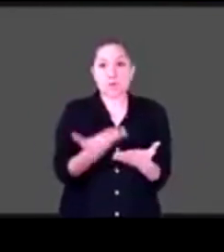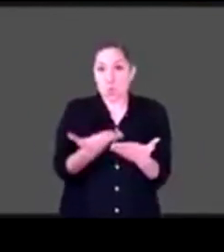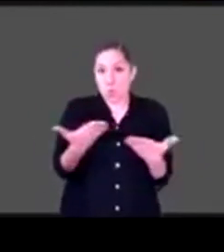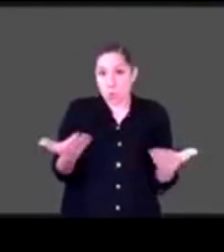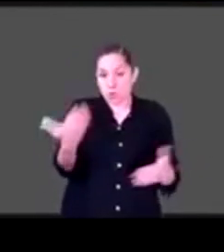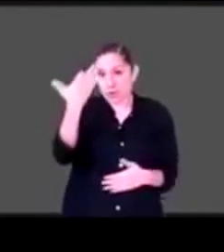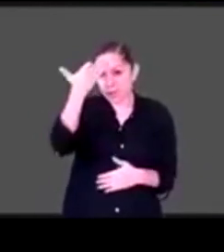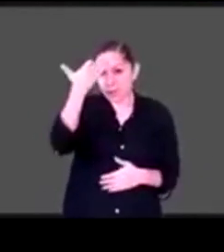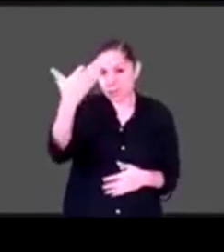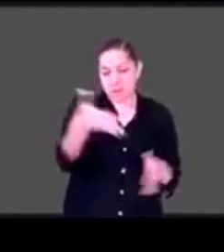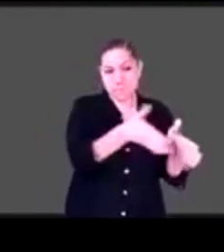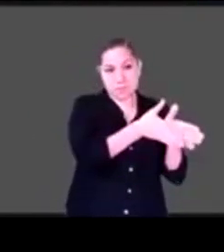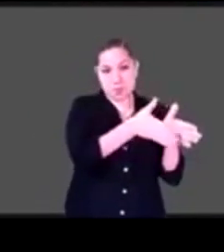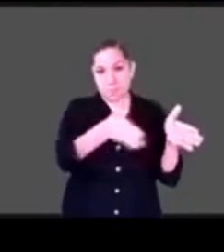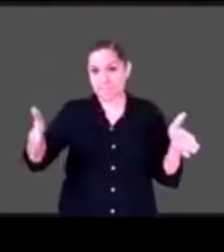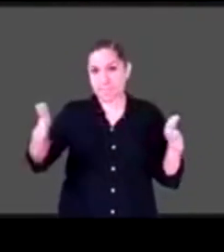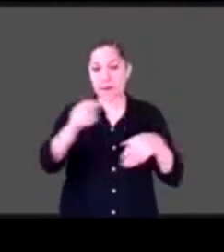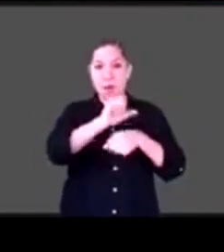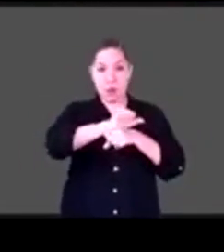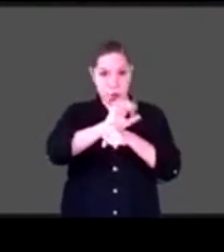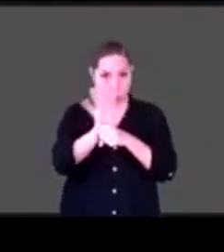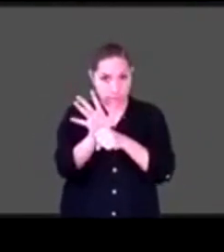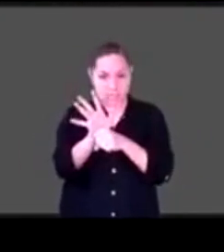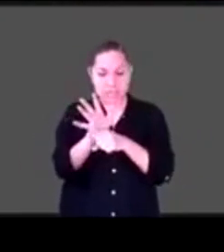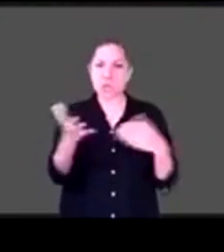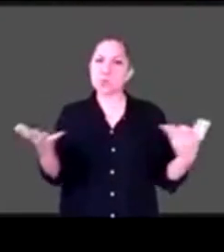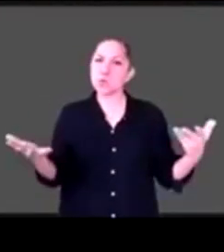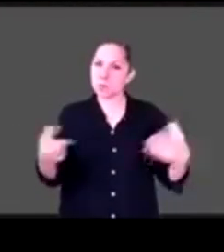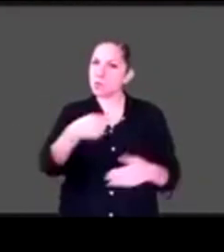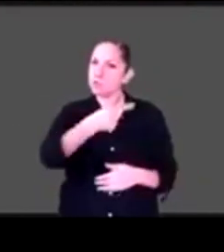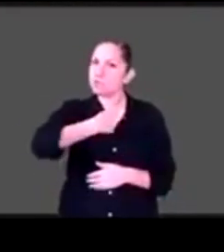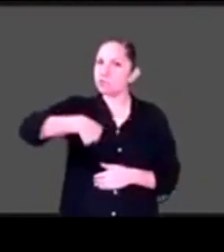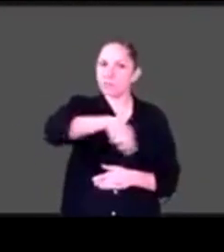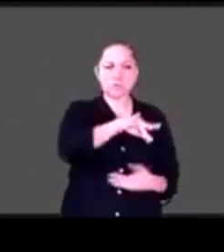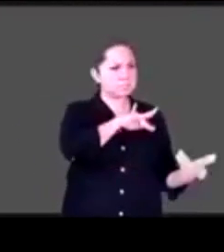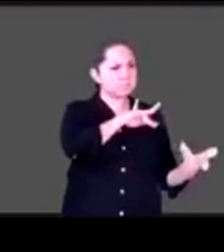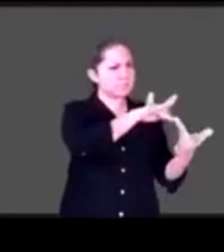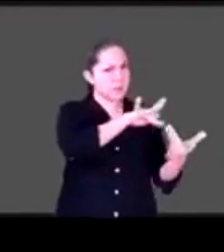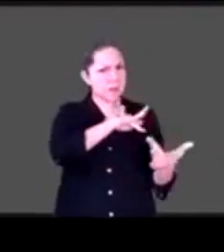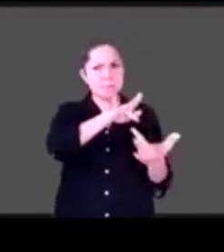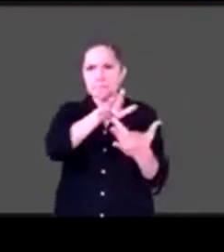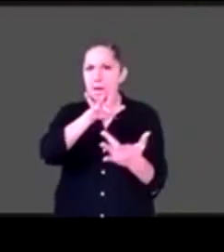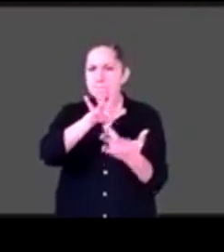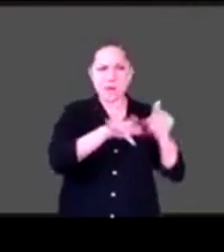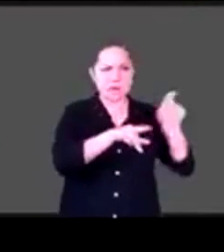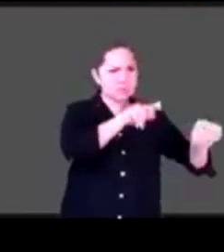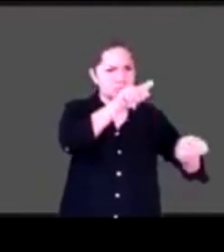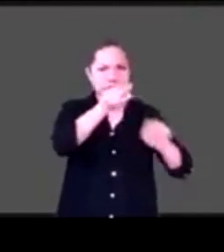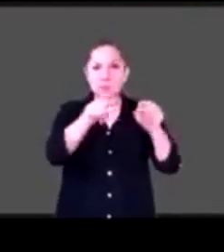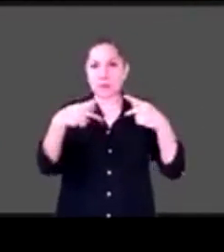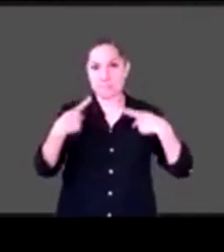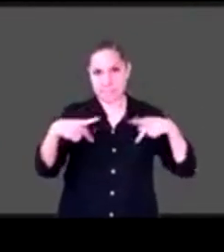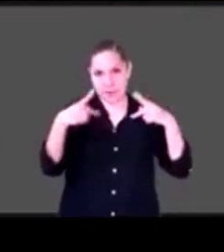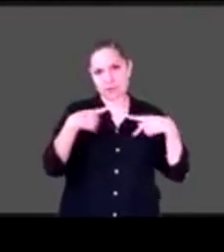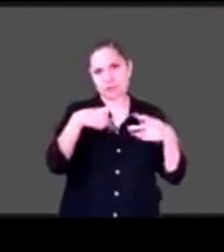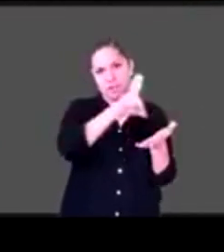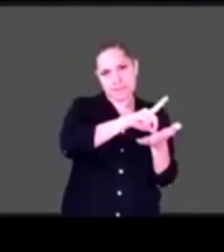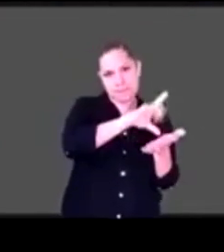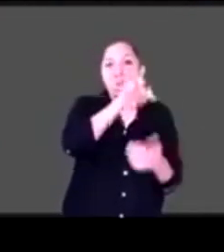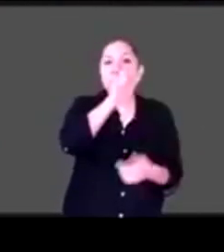hemos tenido que trabajar de una manera muy directa con las personas con discapacidad y sus familias en sus